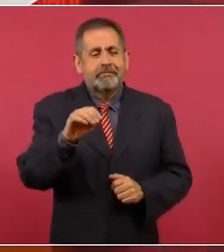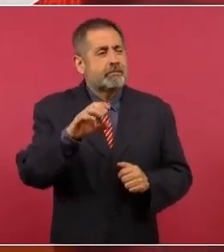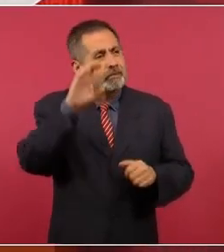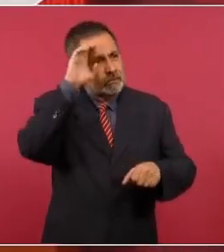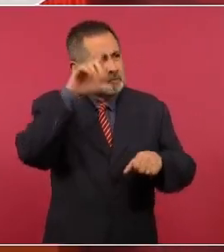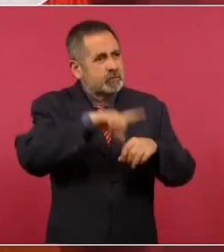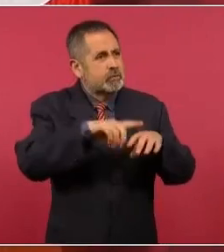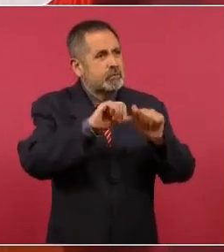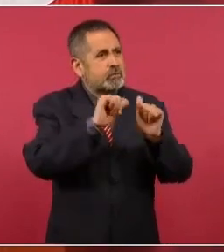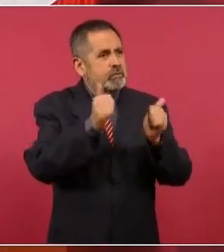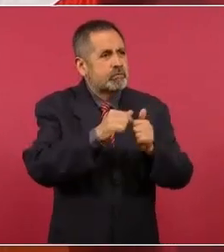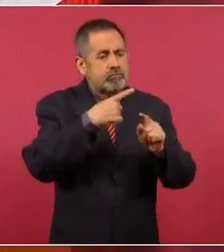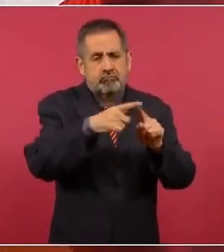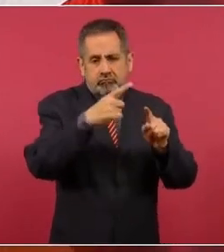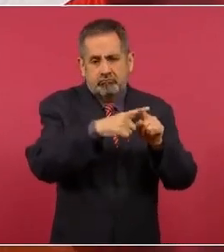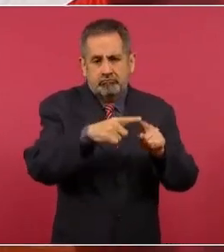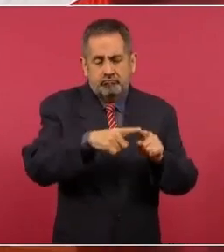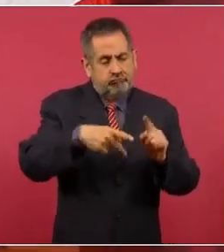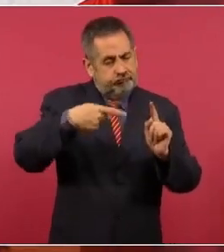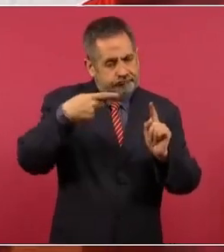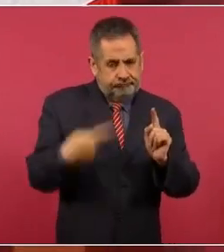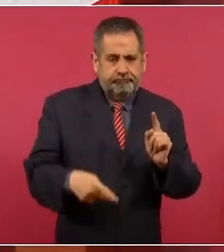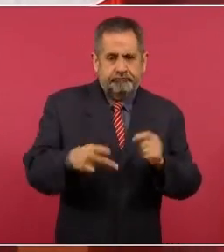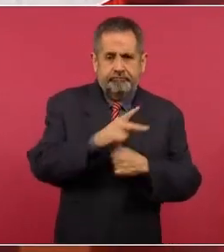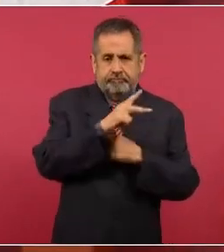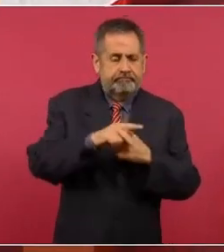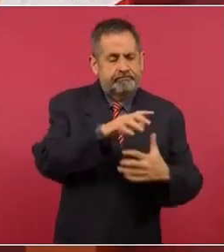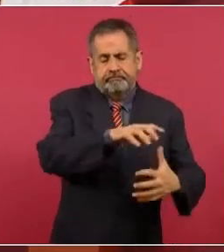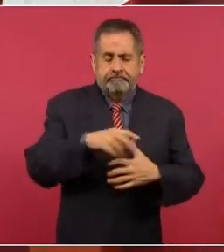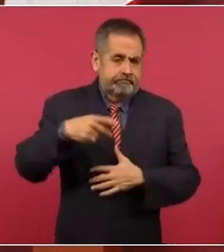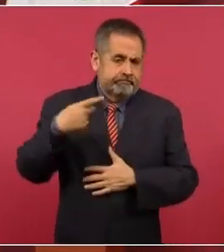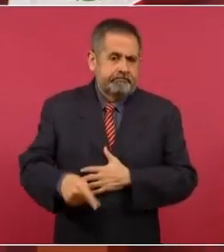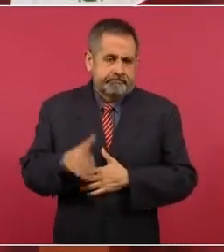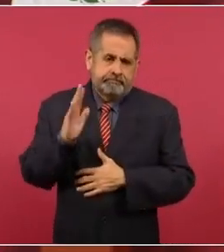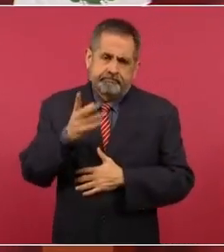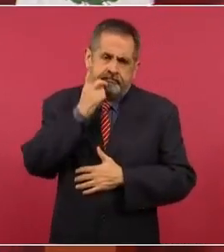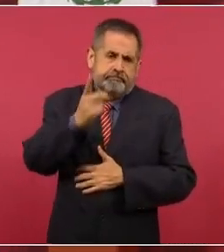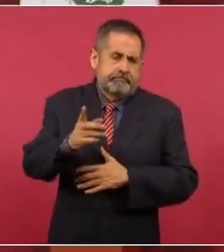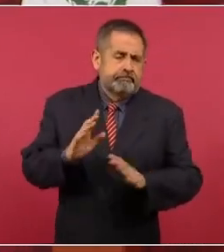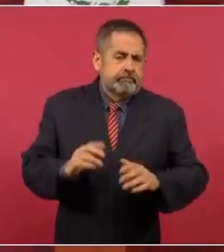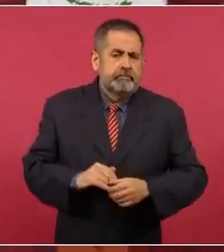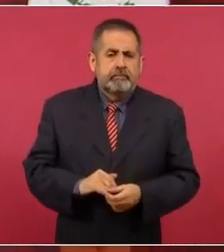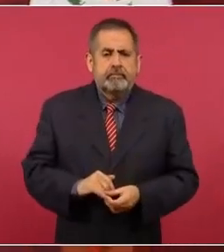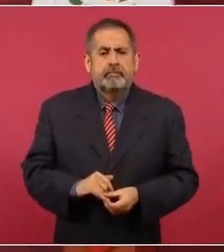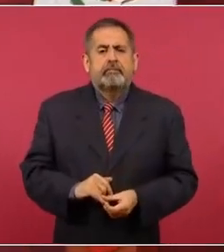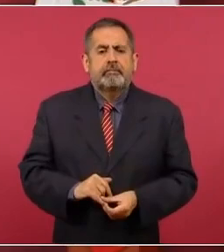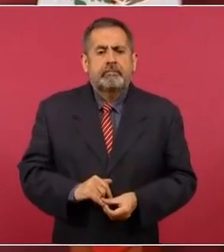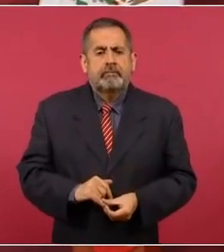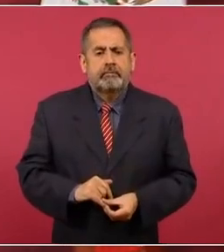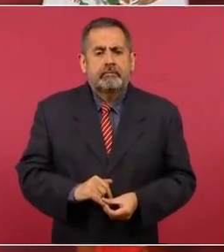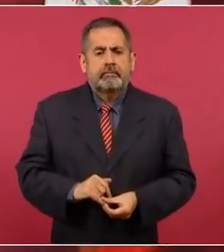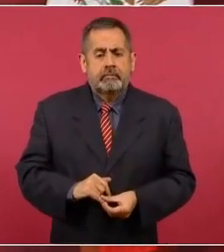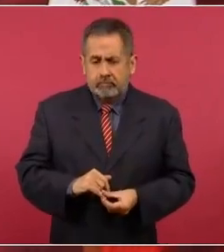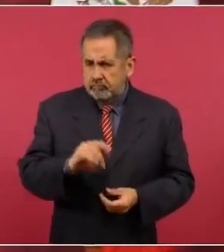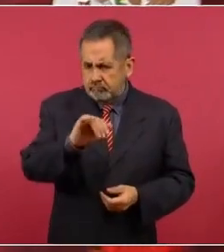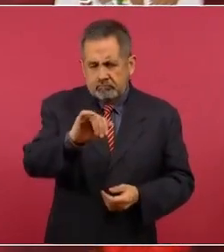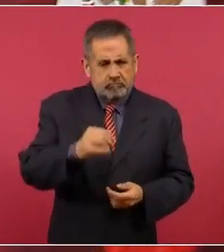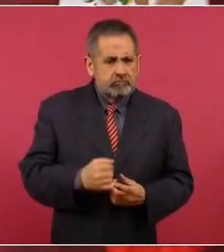quede en el país. Esas son las condiciones. Uno se manda a ver. Sí,